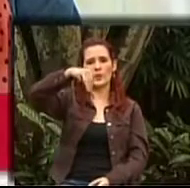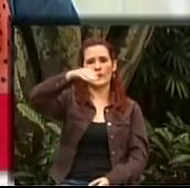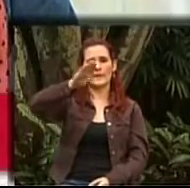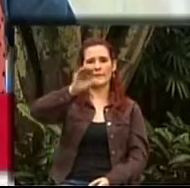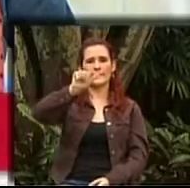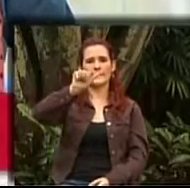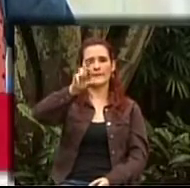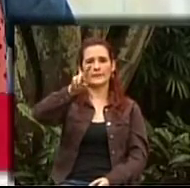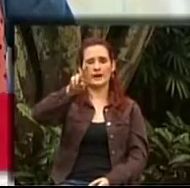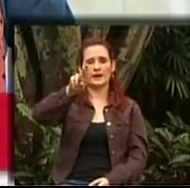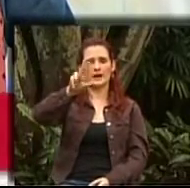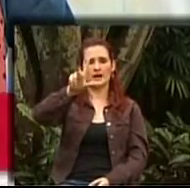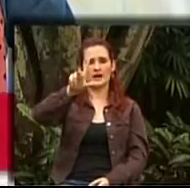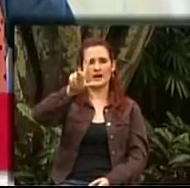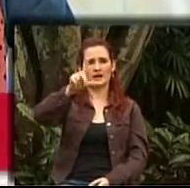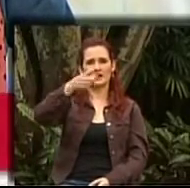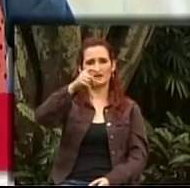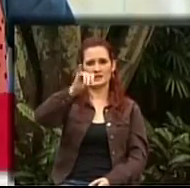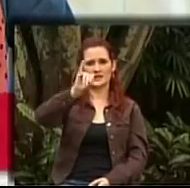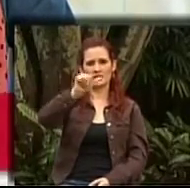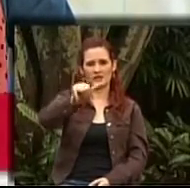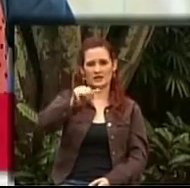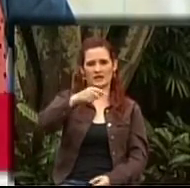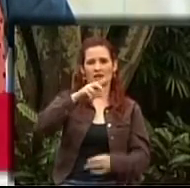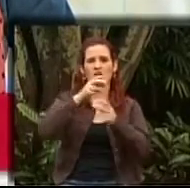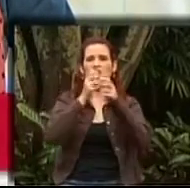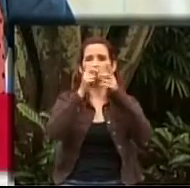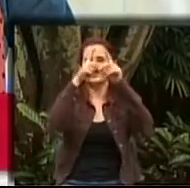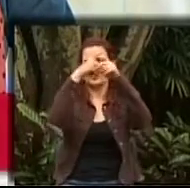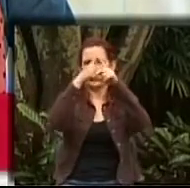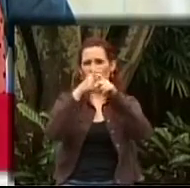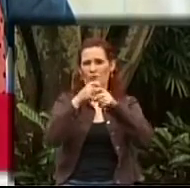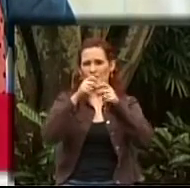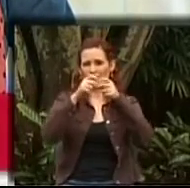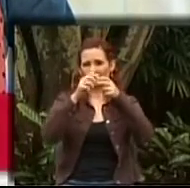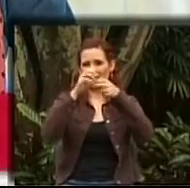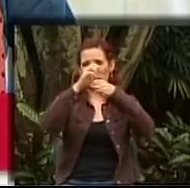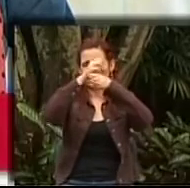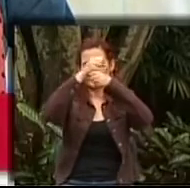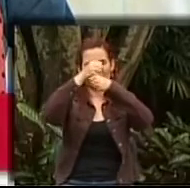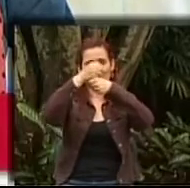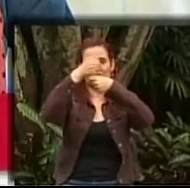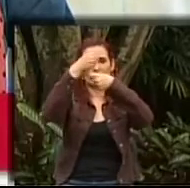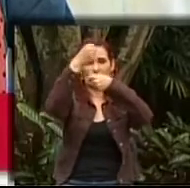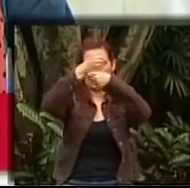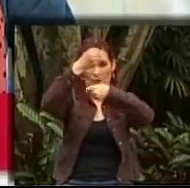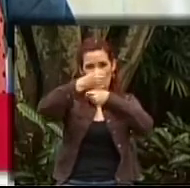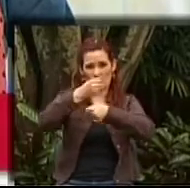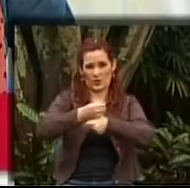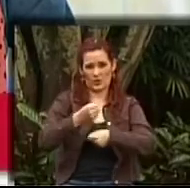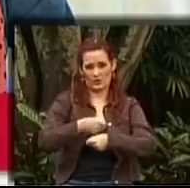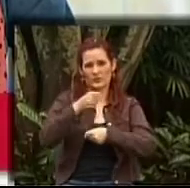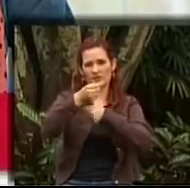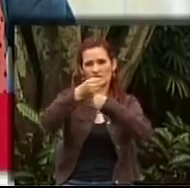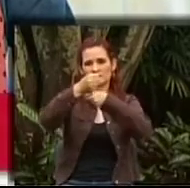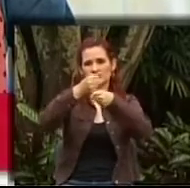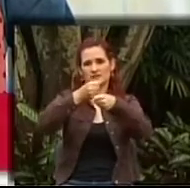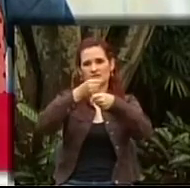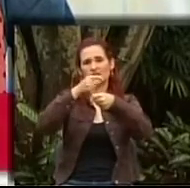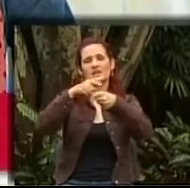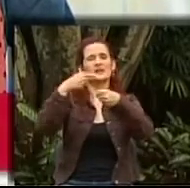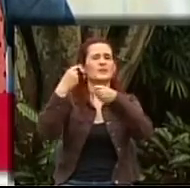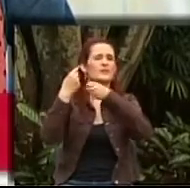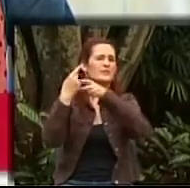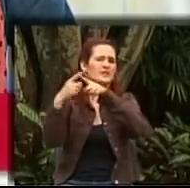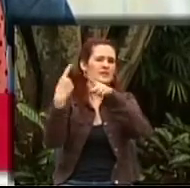Discos deshidratados, hipotrofia, de la L5,